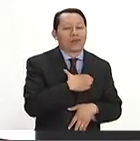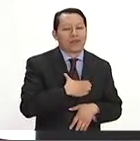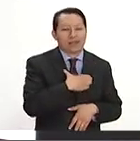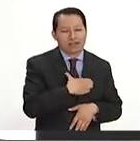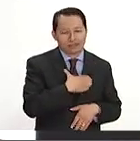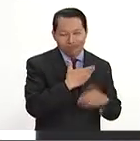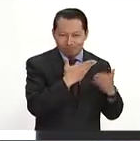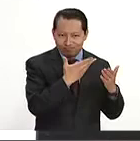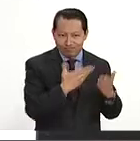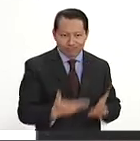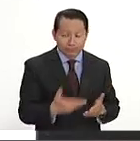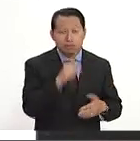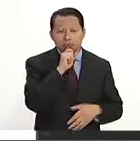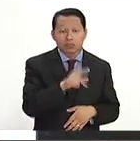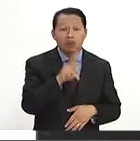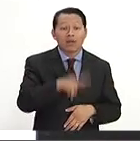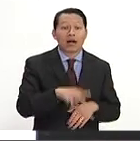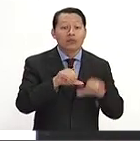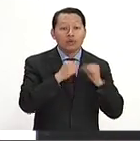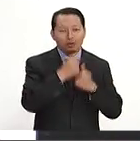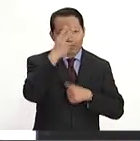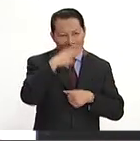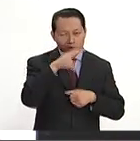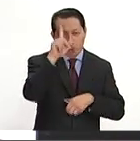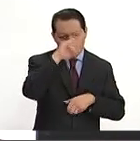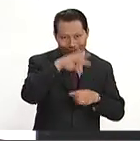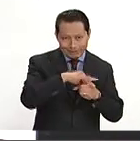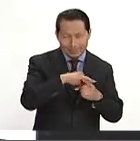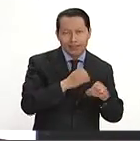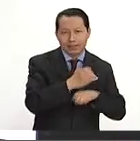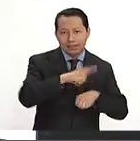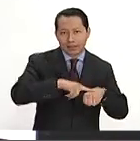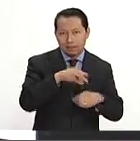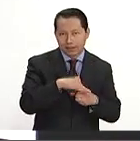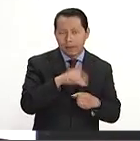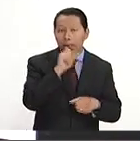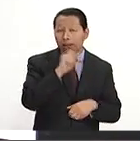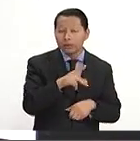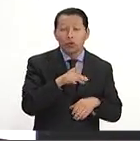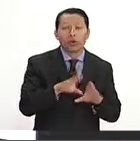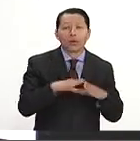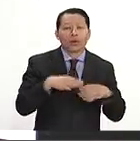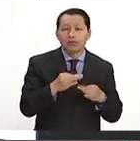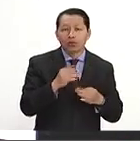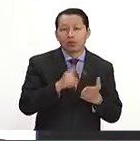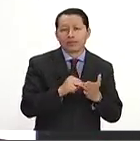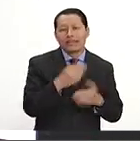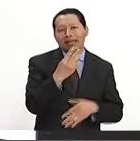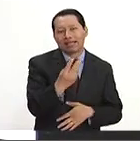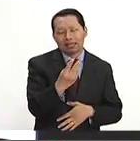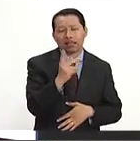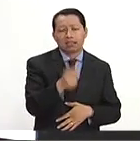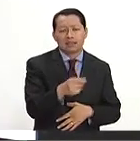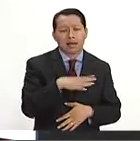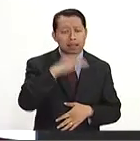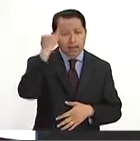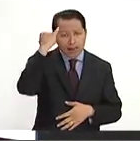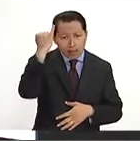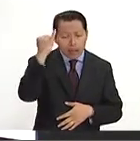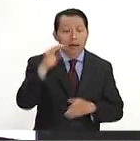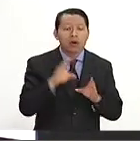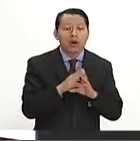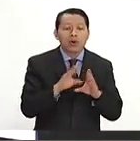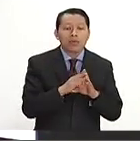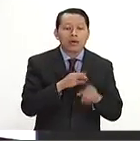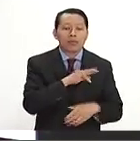ustedes, y pues en realidad la Asociación Mexicana de Consejeras Estatales Electorales se forma a partir de 2003, en una idea de